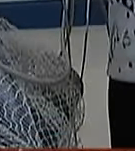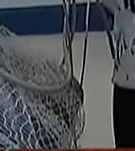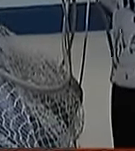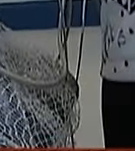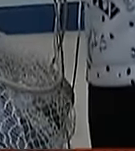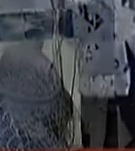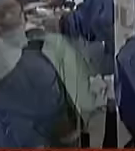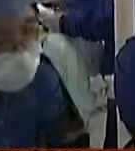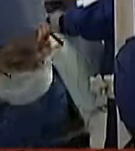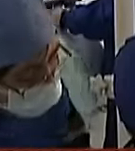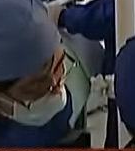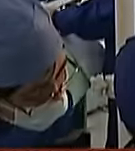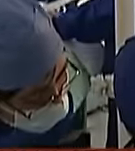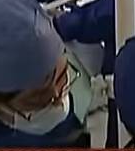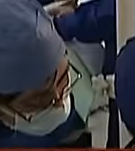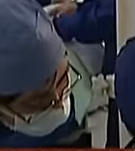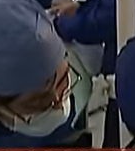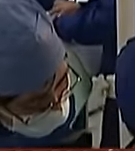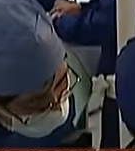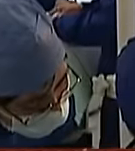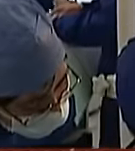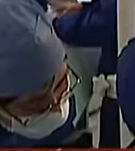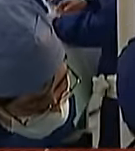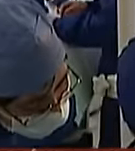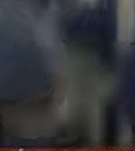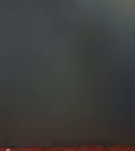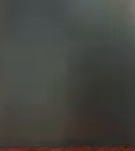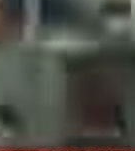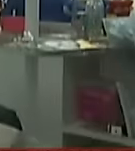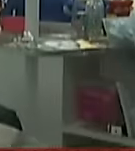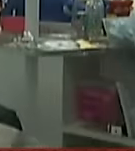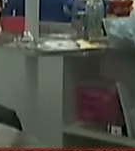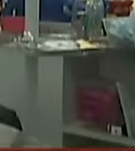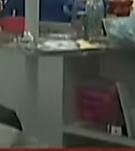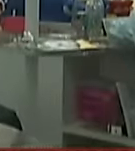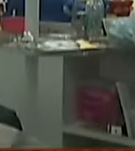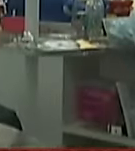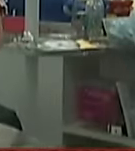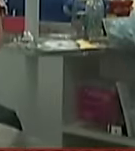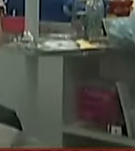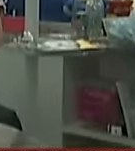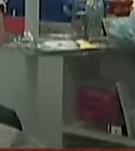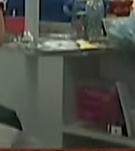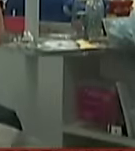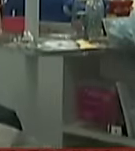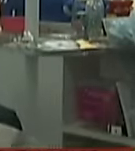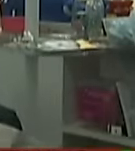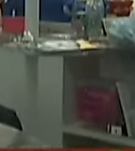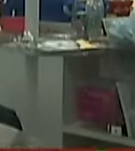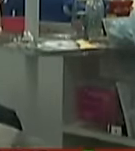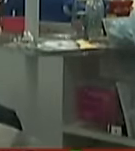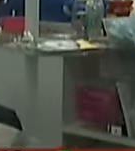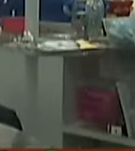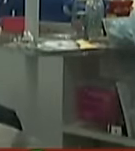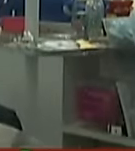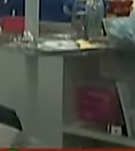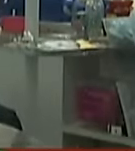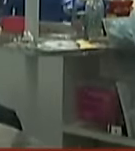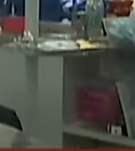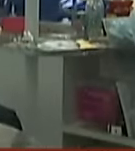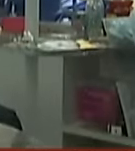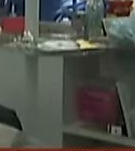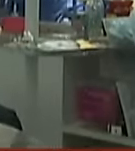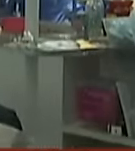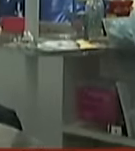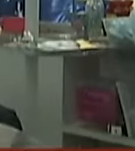dentales sobre todo en personas de escasos recursos si no los atendemos o no vienen a sus citas y